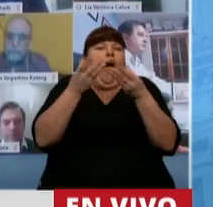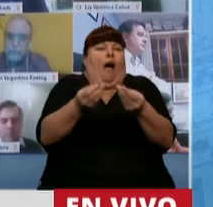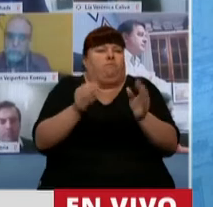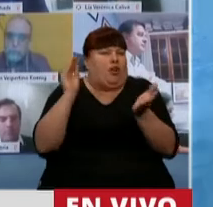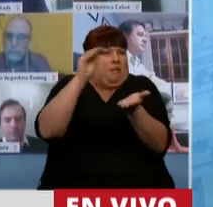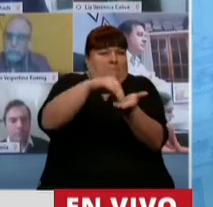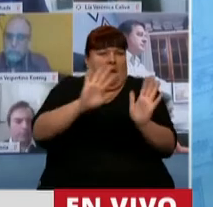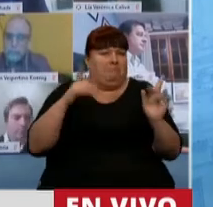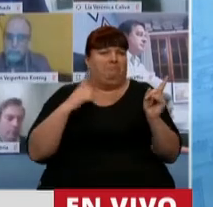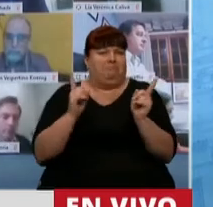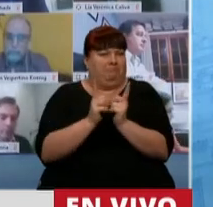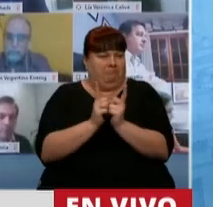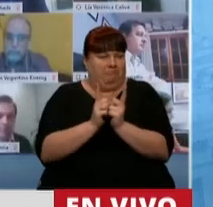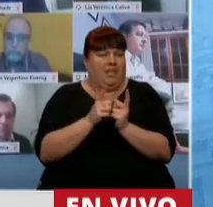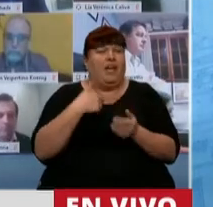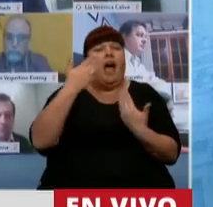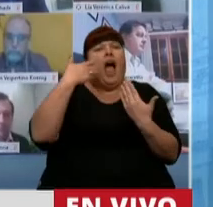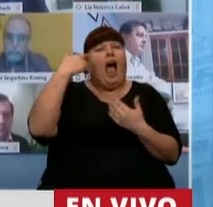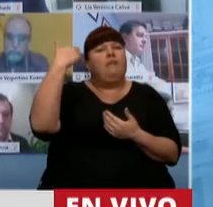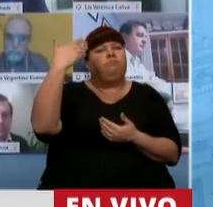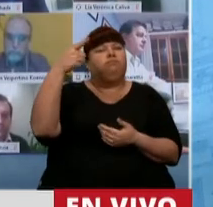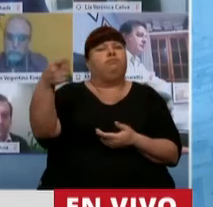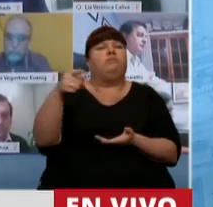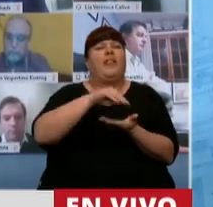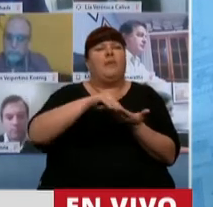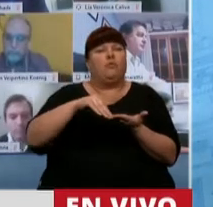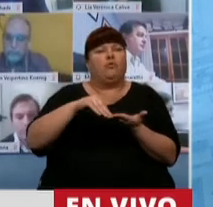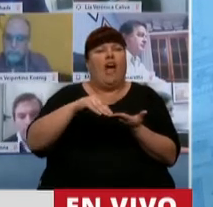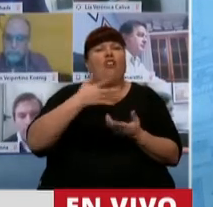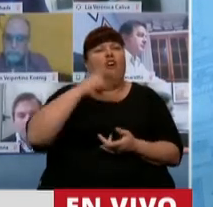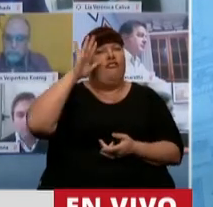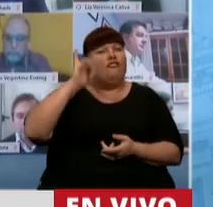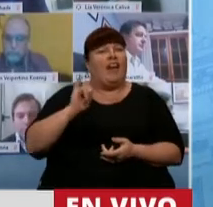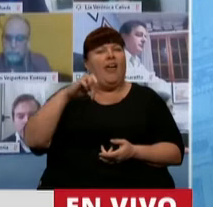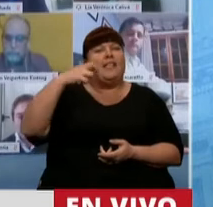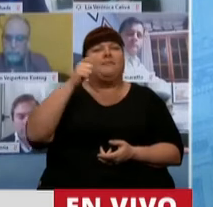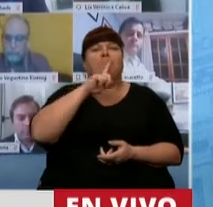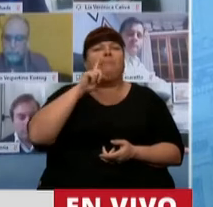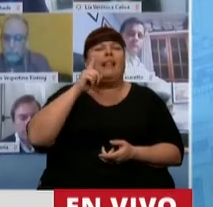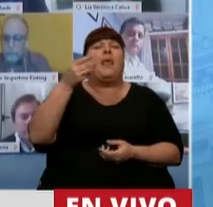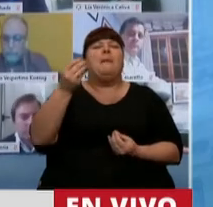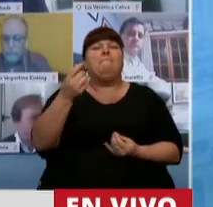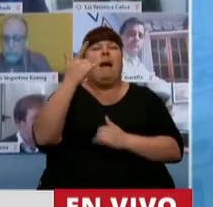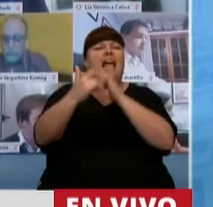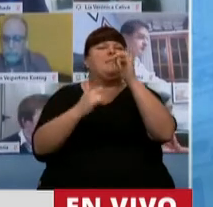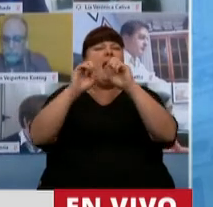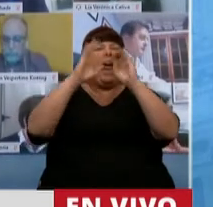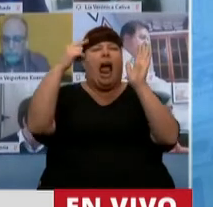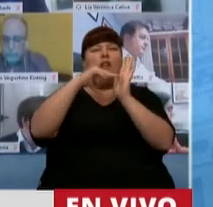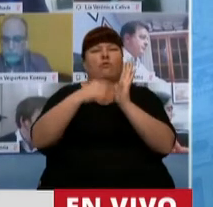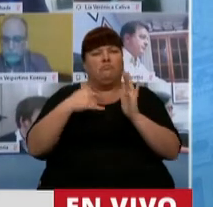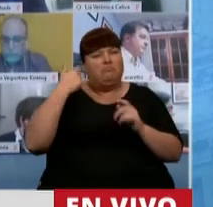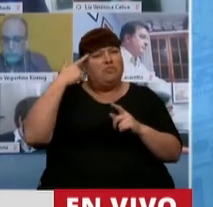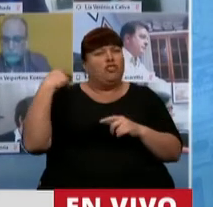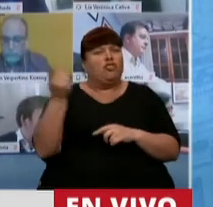simplemente dándole la palabra al diputado Ramiro Fernández Pati para que nos explique en detalle. Creo que